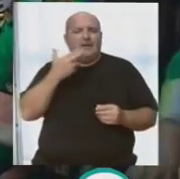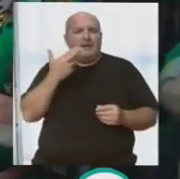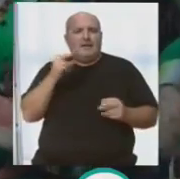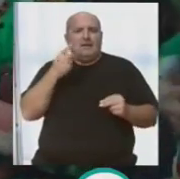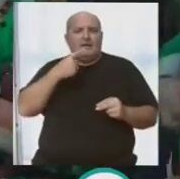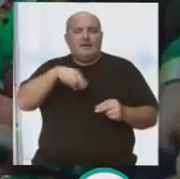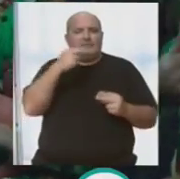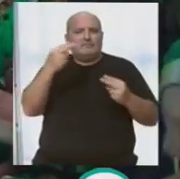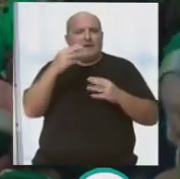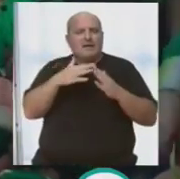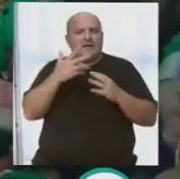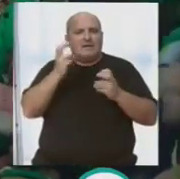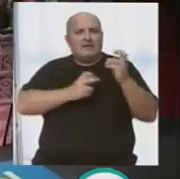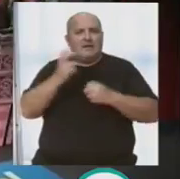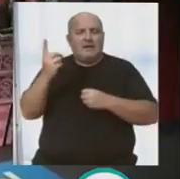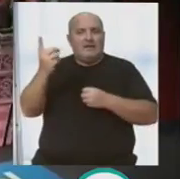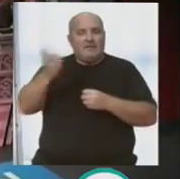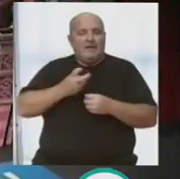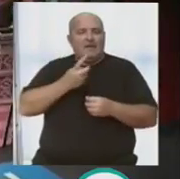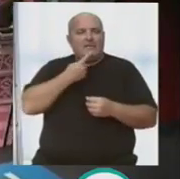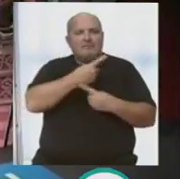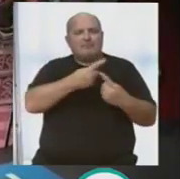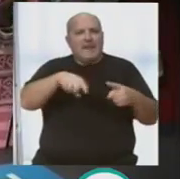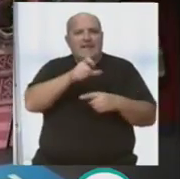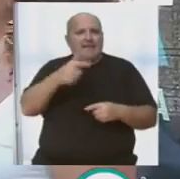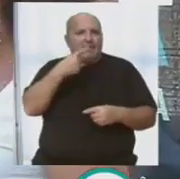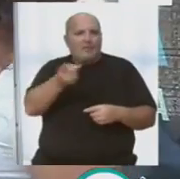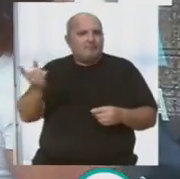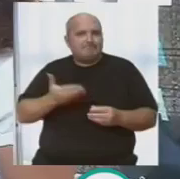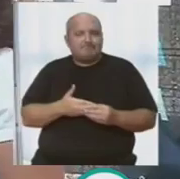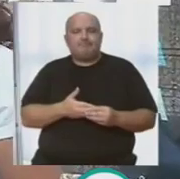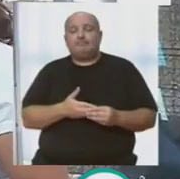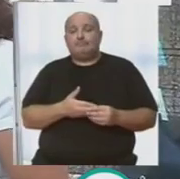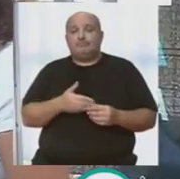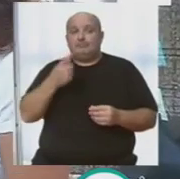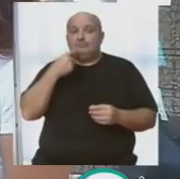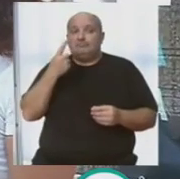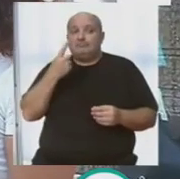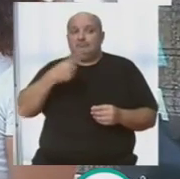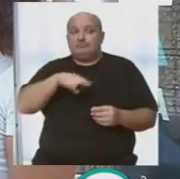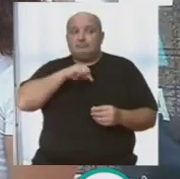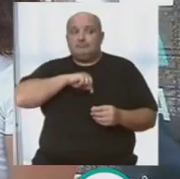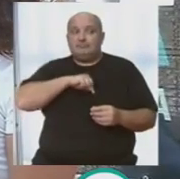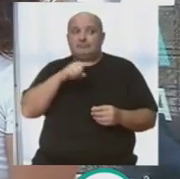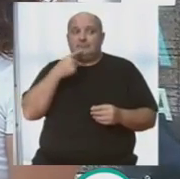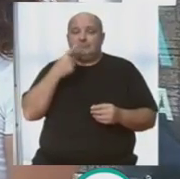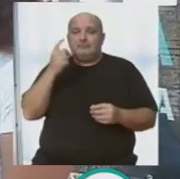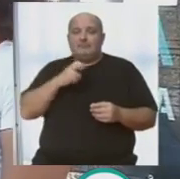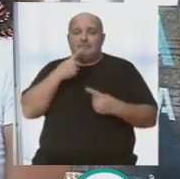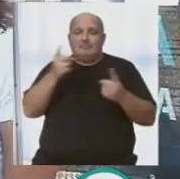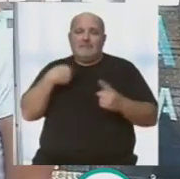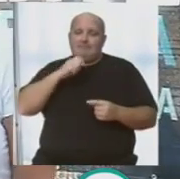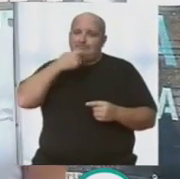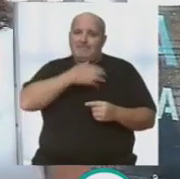a la gente que nos traen desde casa para que vengan a vivir los partos de carnaval este año? Pues yo no le diré nada, porque como le diga cosa más que ni más gente